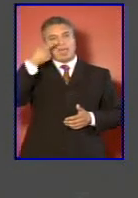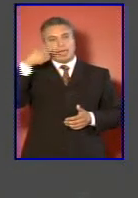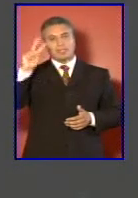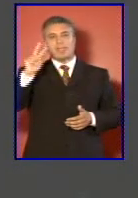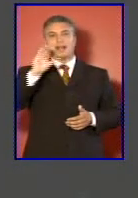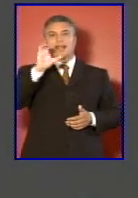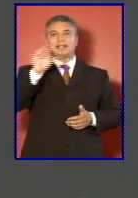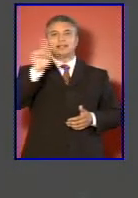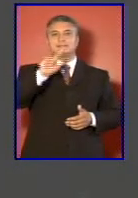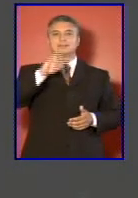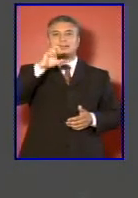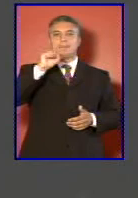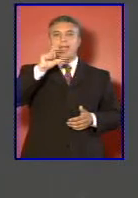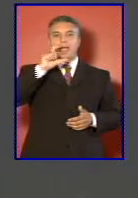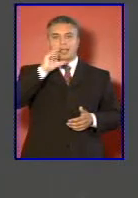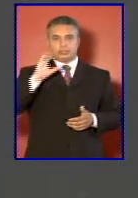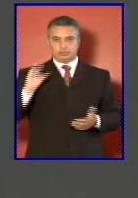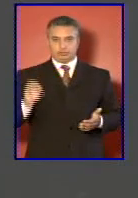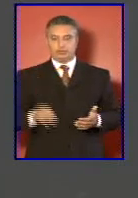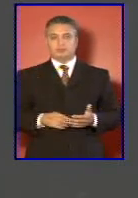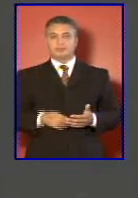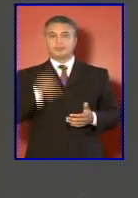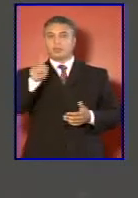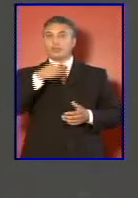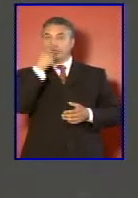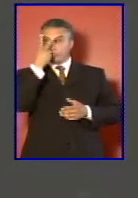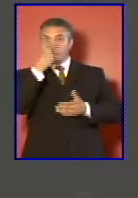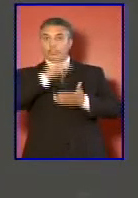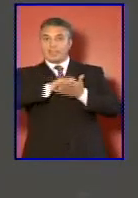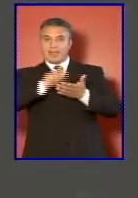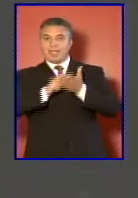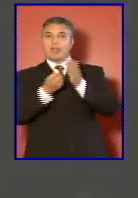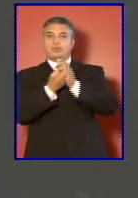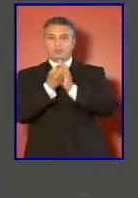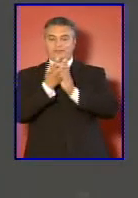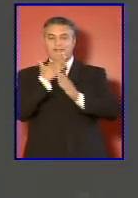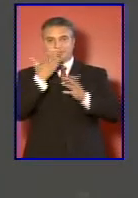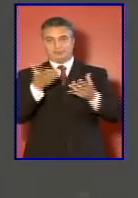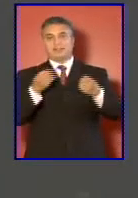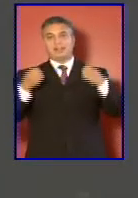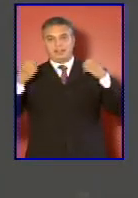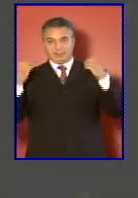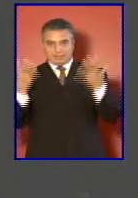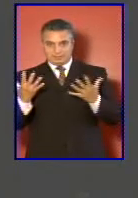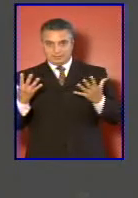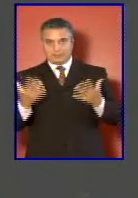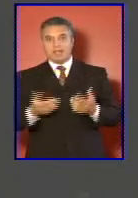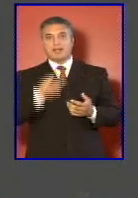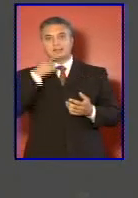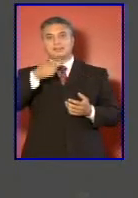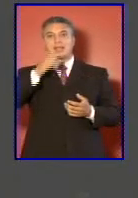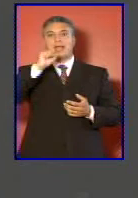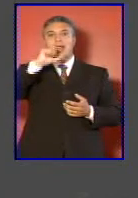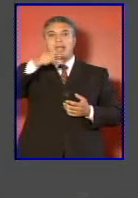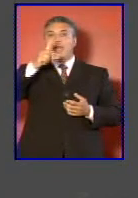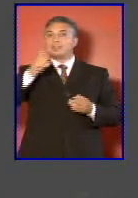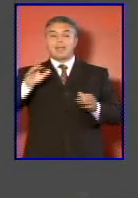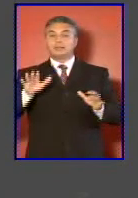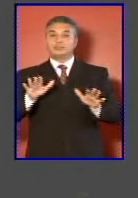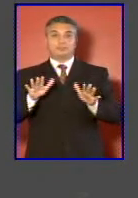las dos tareas nuevas la décima la agenda inesperada